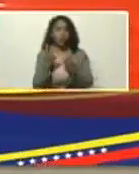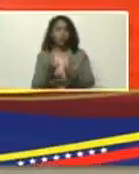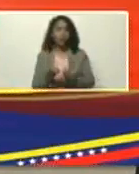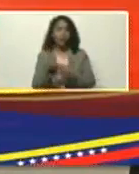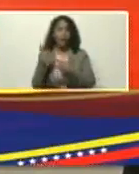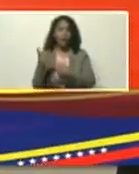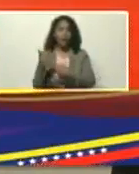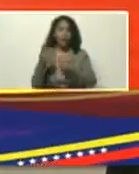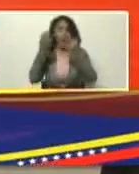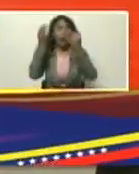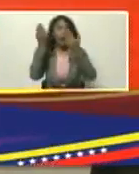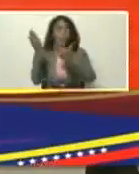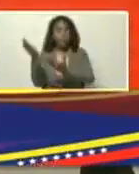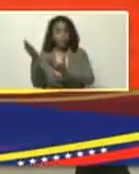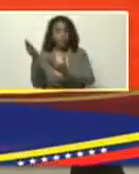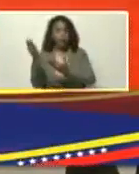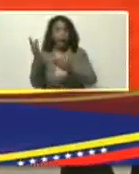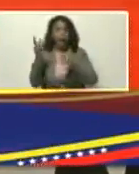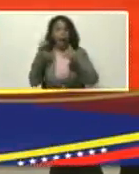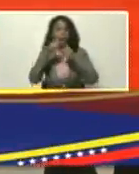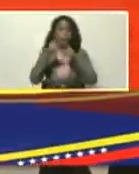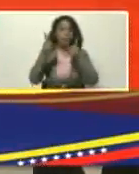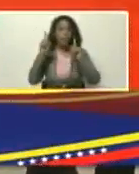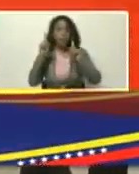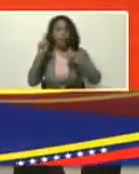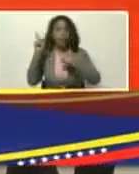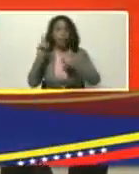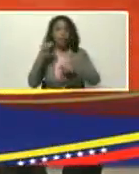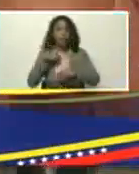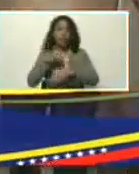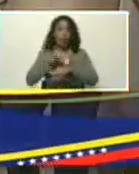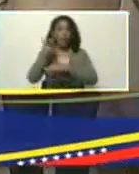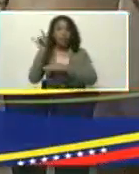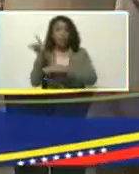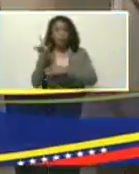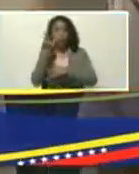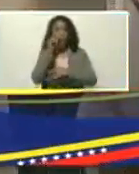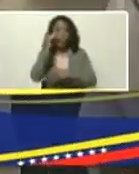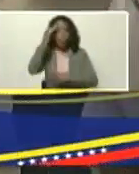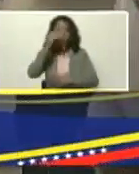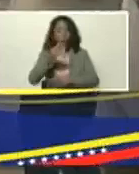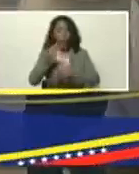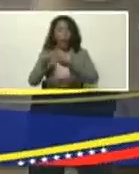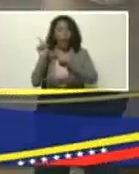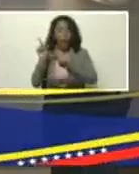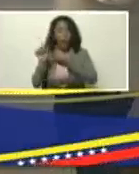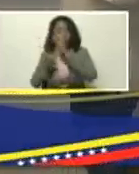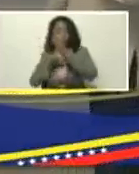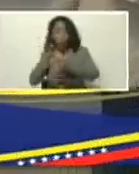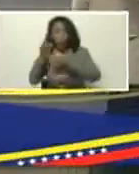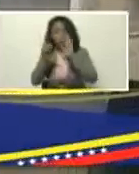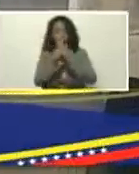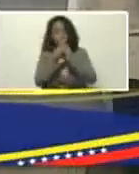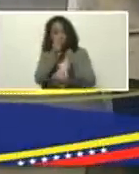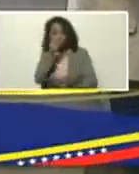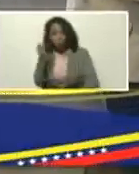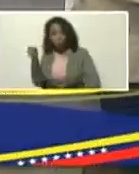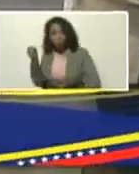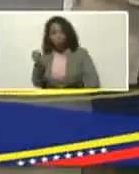esa es justamente, la mitigación del clima, mientras tanto, le dejo entonces, a nuestro coronel José Pereira, para que sea él el que le explique, adelante, coronel.